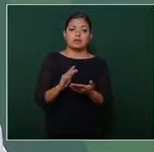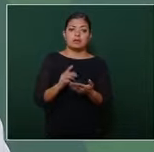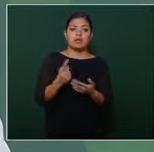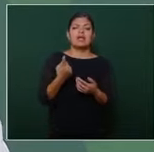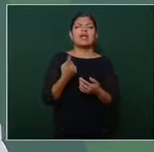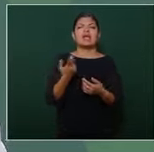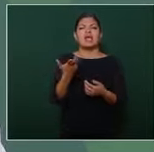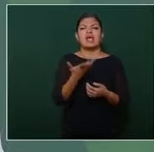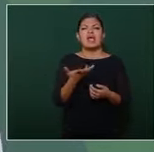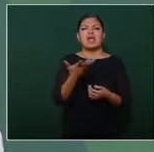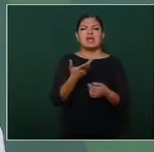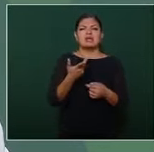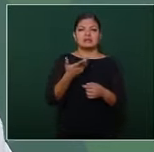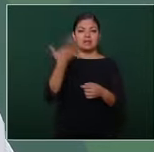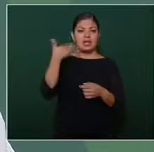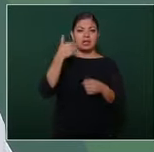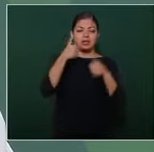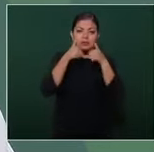hacían por los jóvenes?